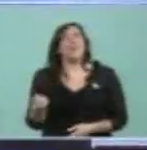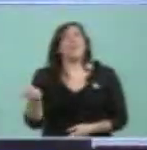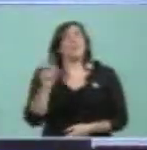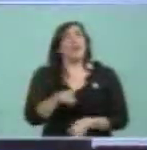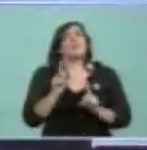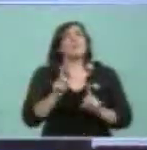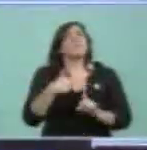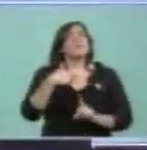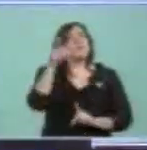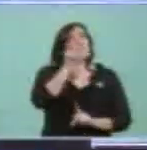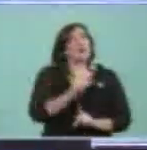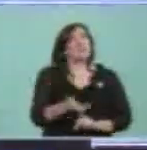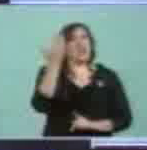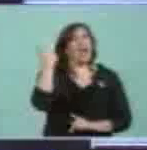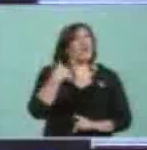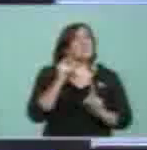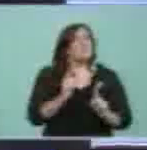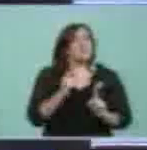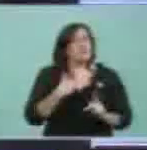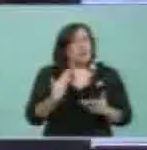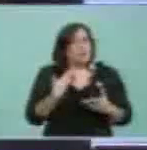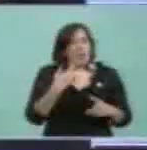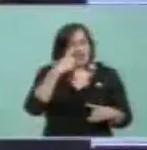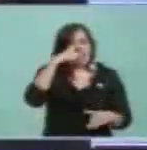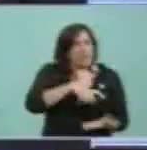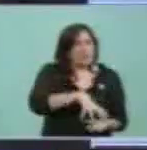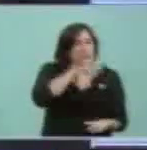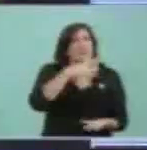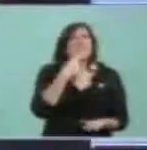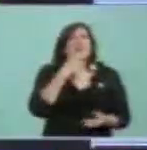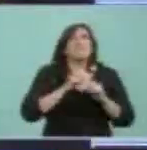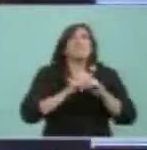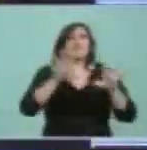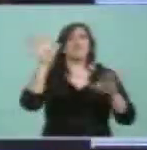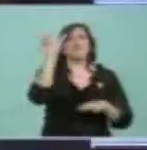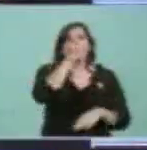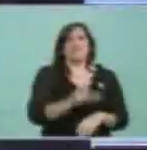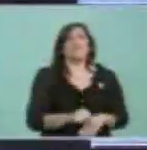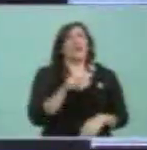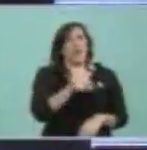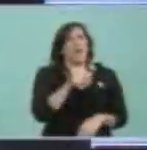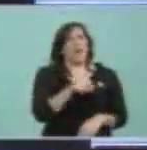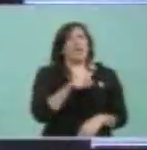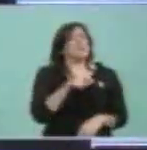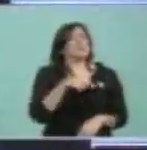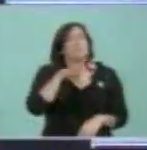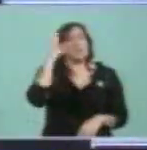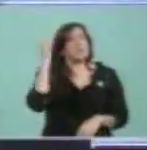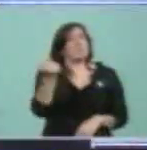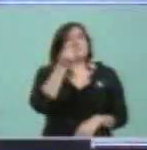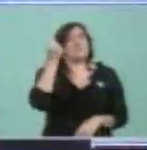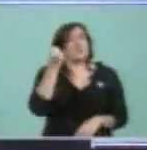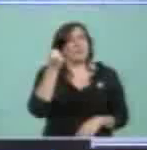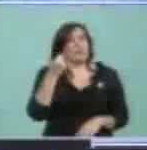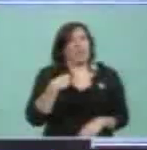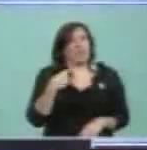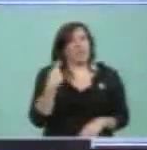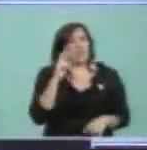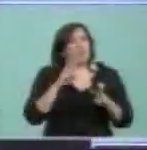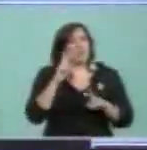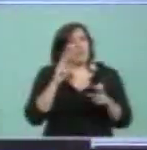vez fuimos que de autoabastecernos en materia hidrocarburífera, que ese es el gran objetivo a lograr.